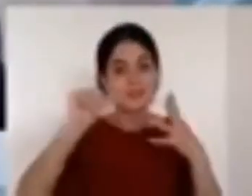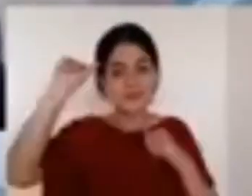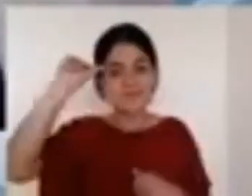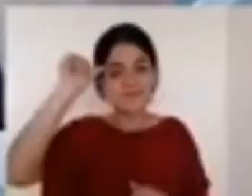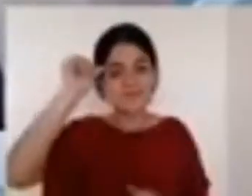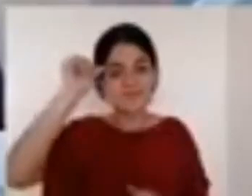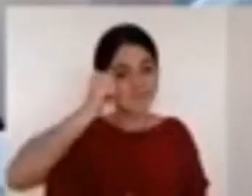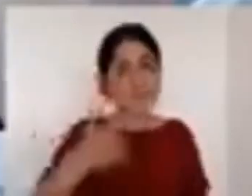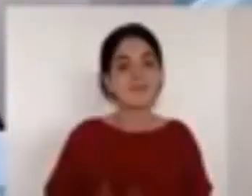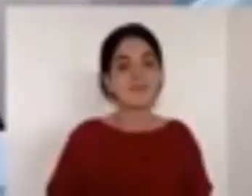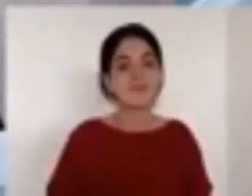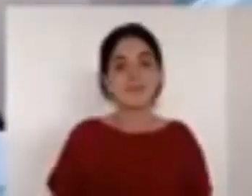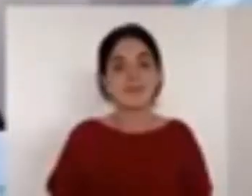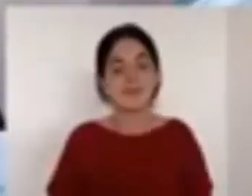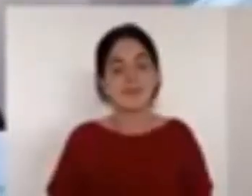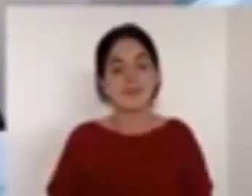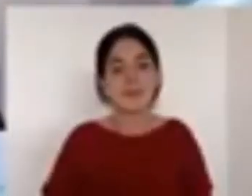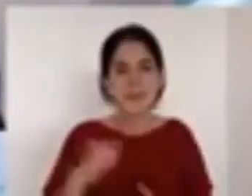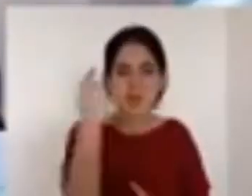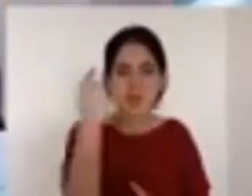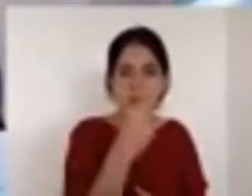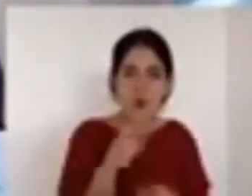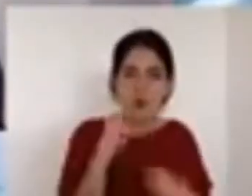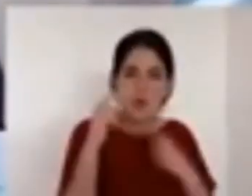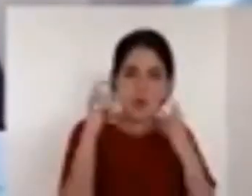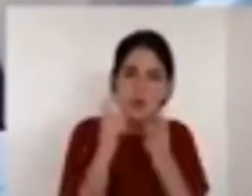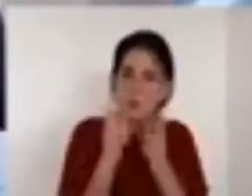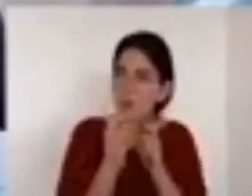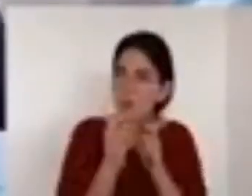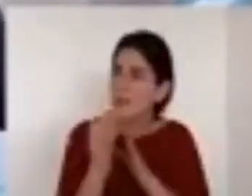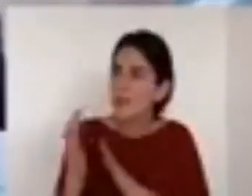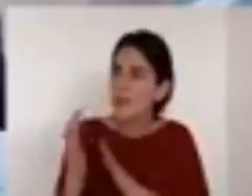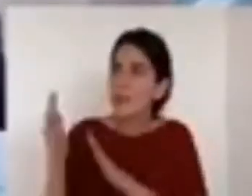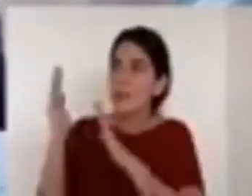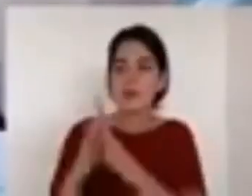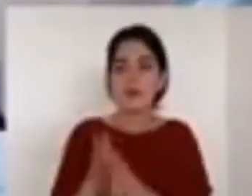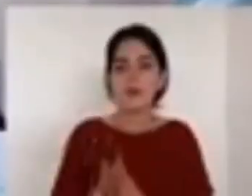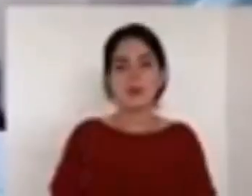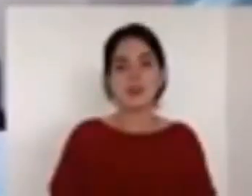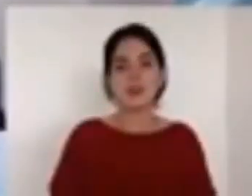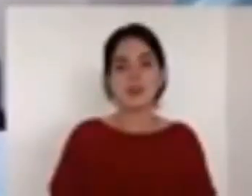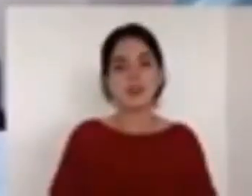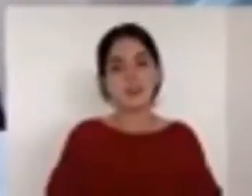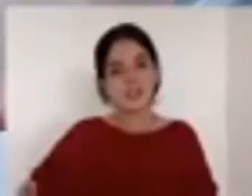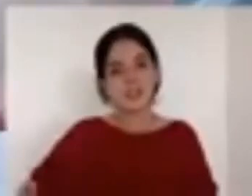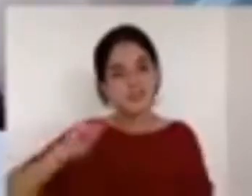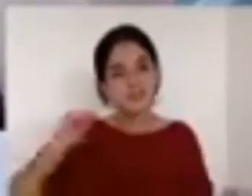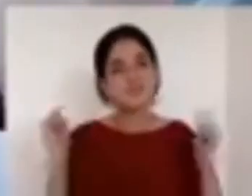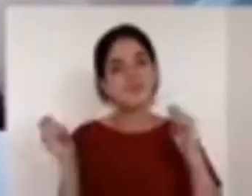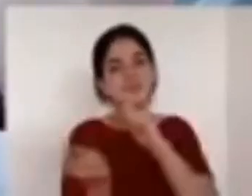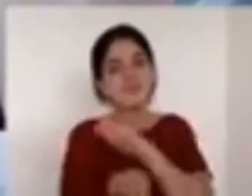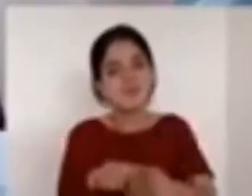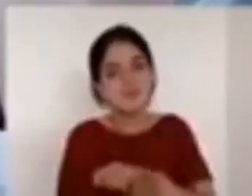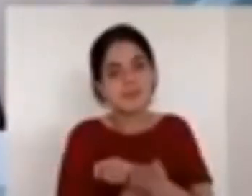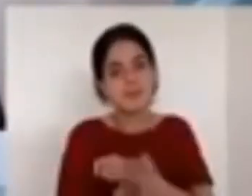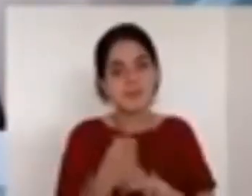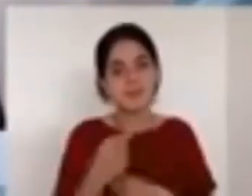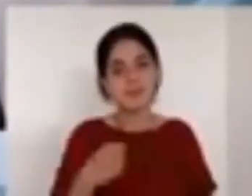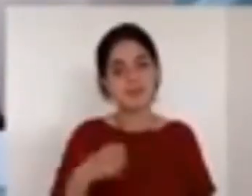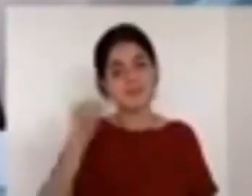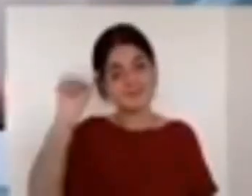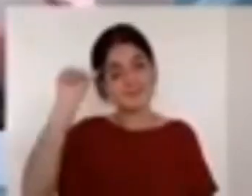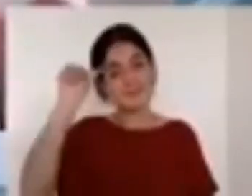busca su rostro y que pasa cuando el pueblo se convierte pasa lo que tiene que pasar